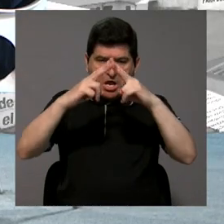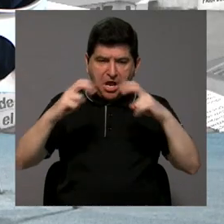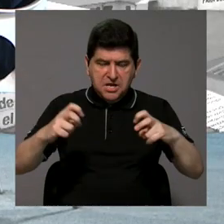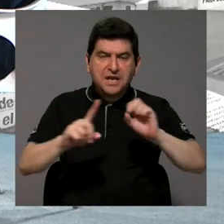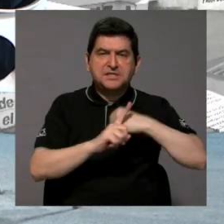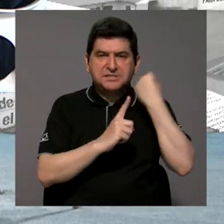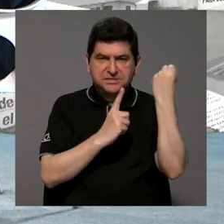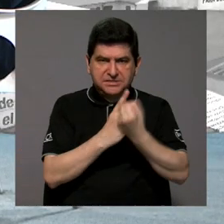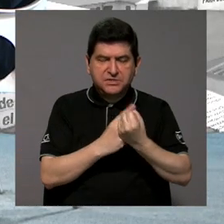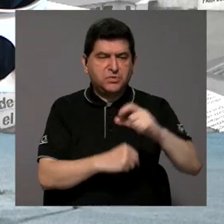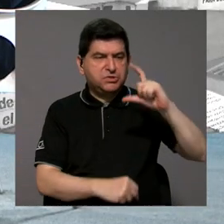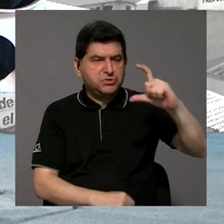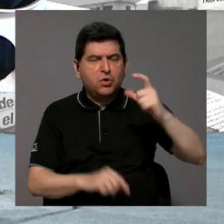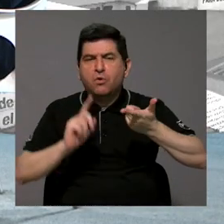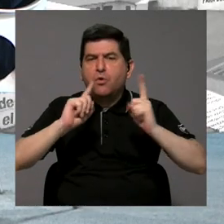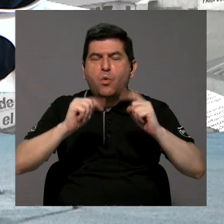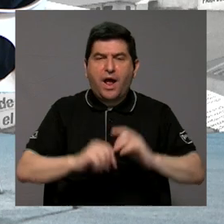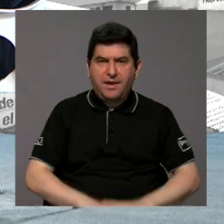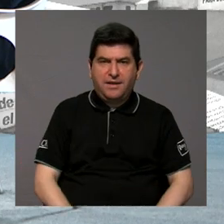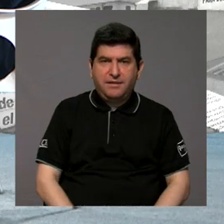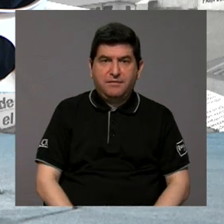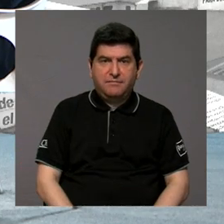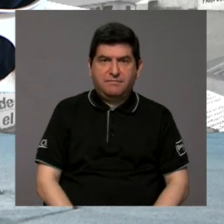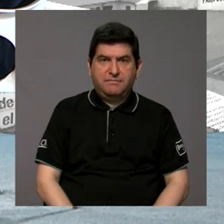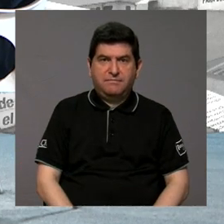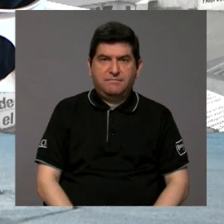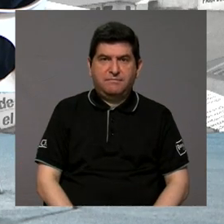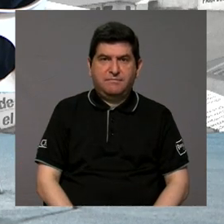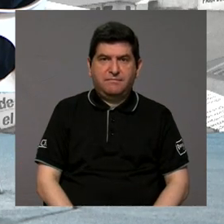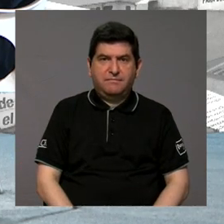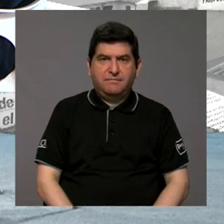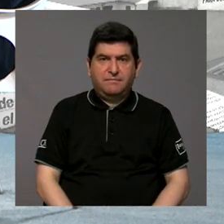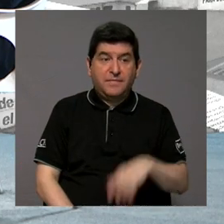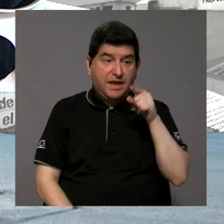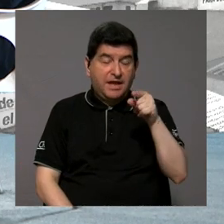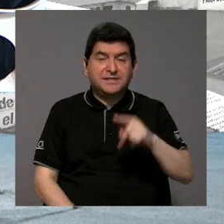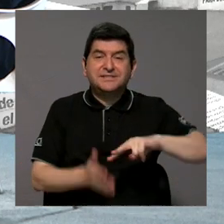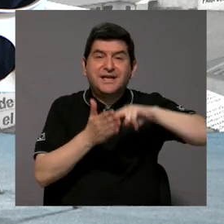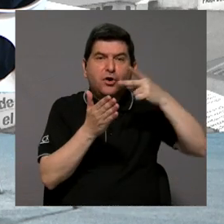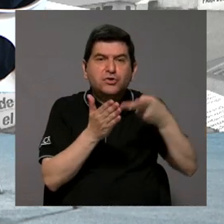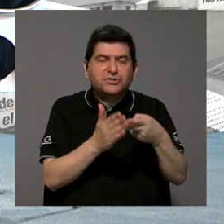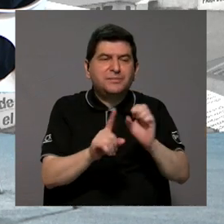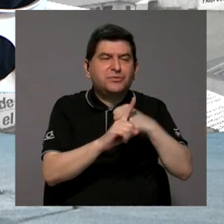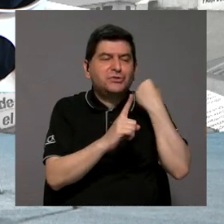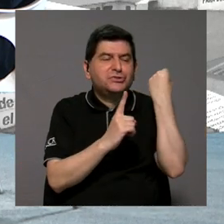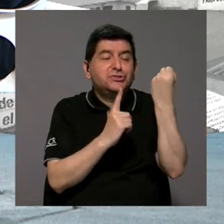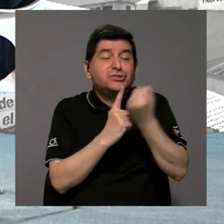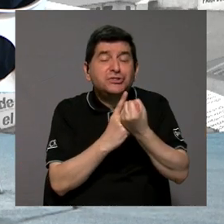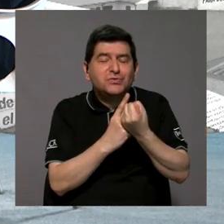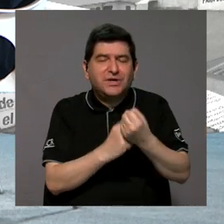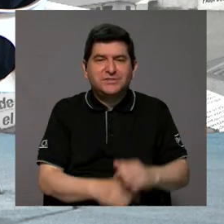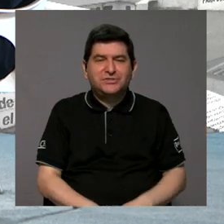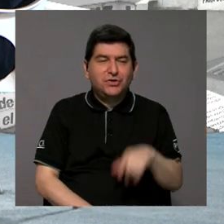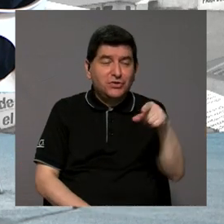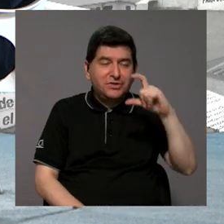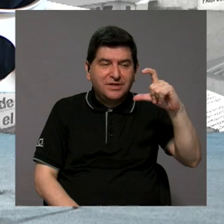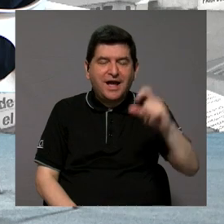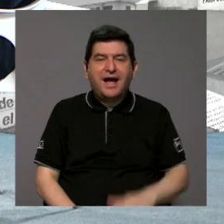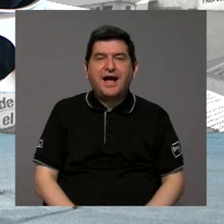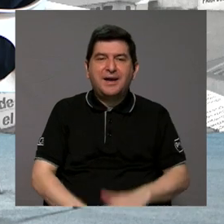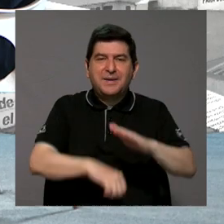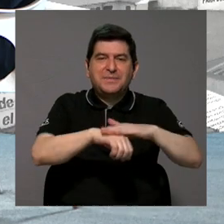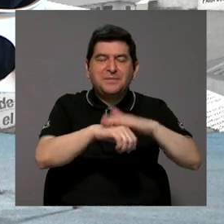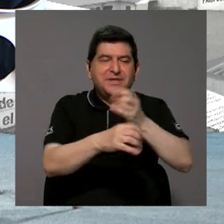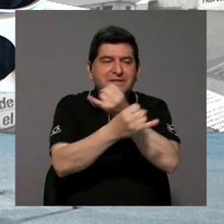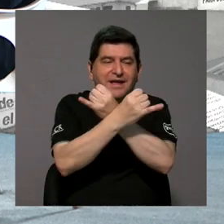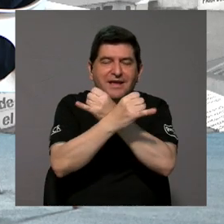hacer esas lecturas de estado de salud de las baterías porque precisamente ese concepto de estado de salud es lo que uno asocia